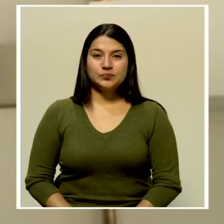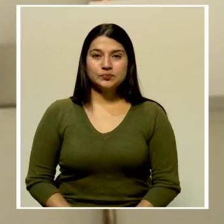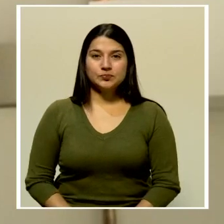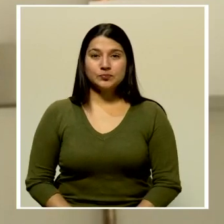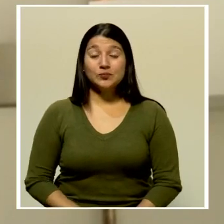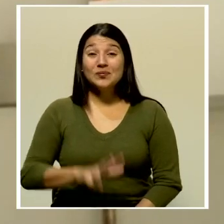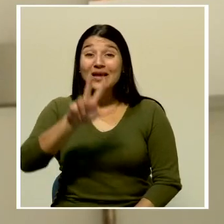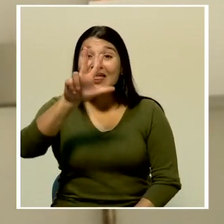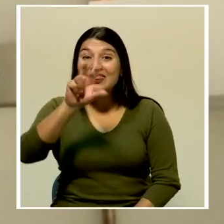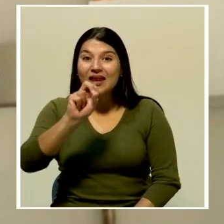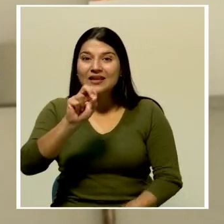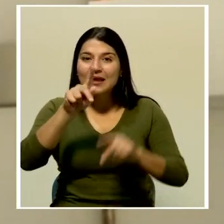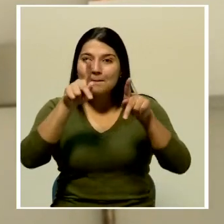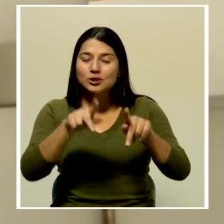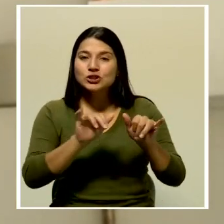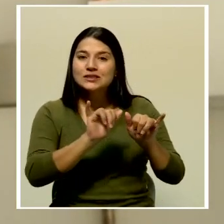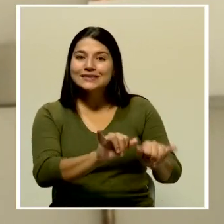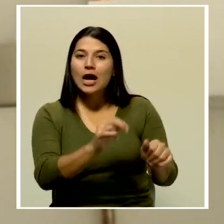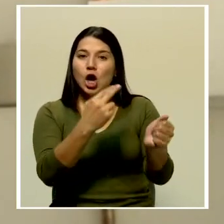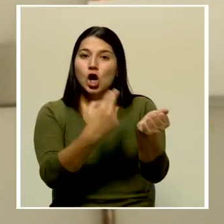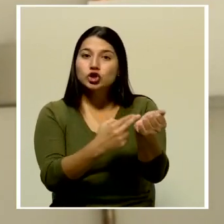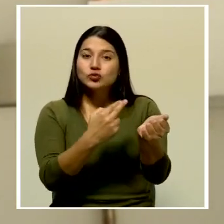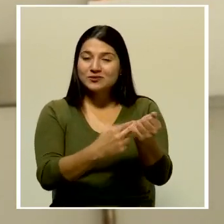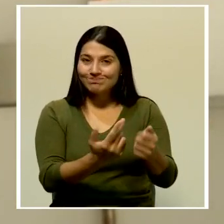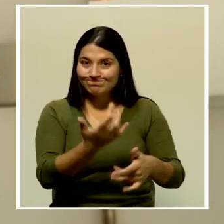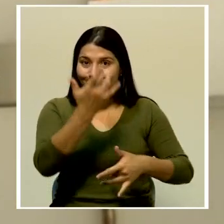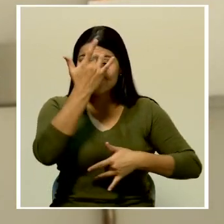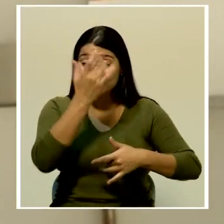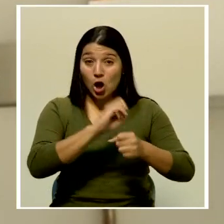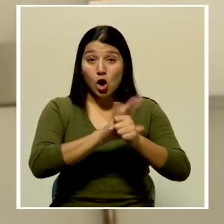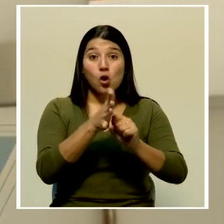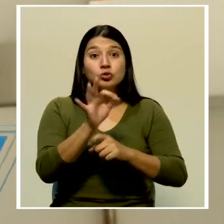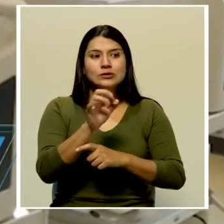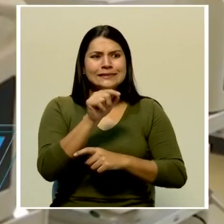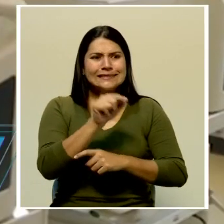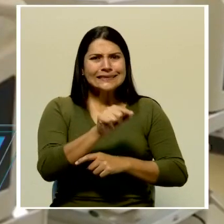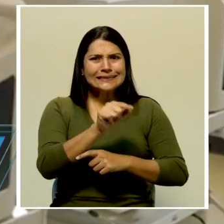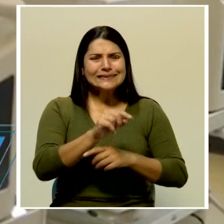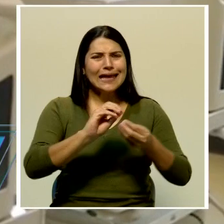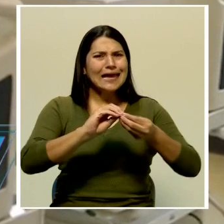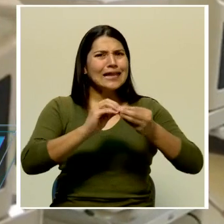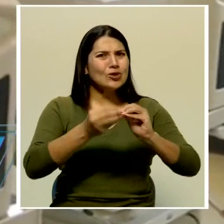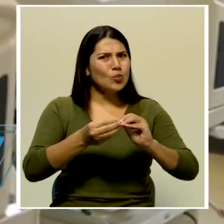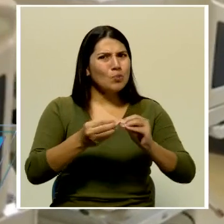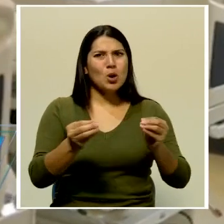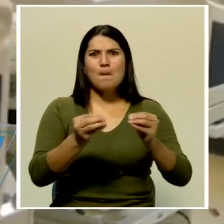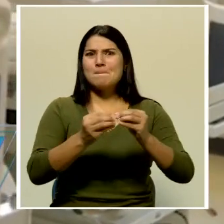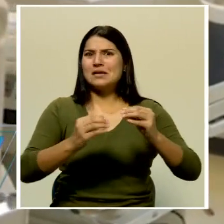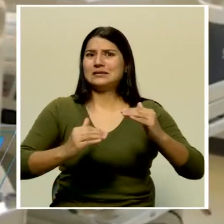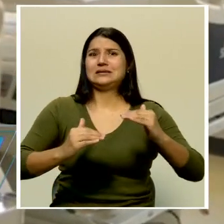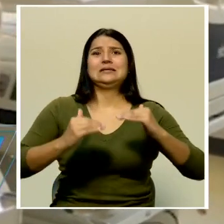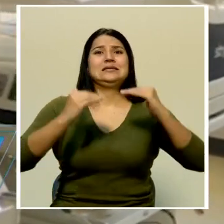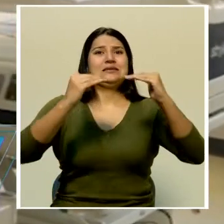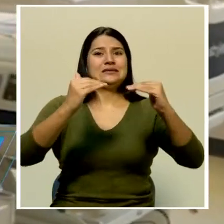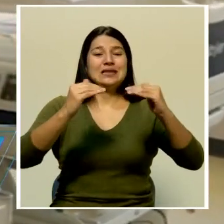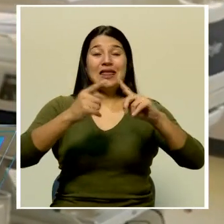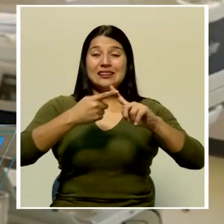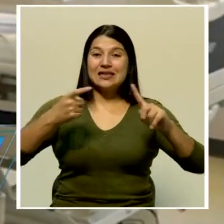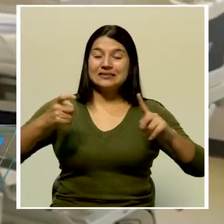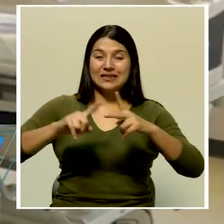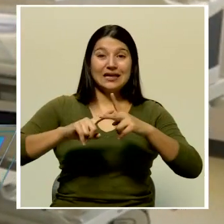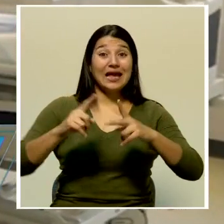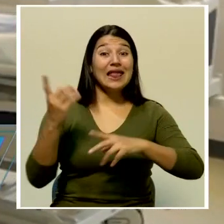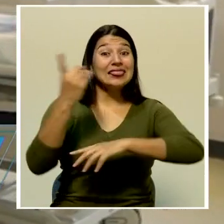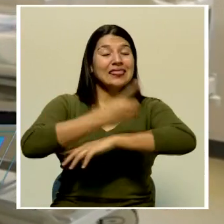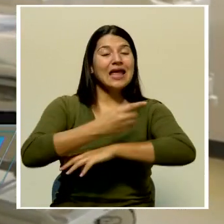30 personas se mantienen hospitalizadas por COVID-19, la cifra más alta desde que inició la pandemia, así lo informó el presidente de la